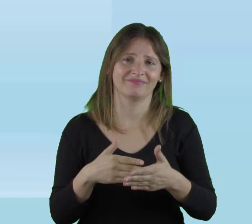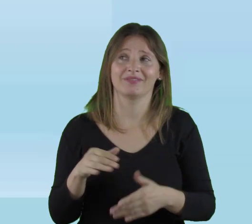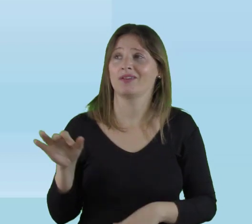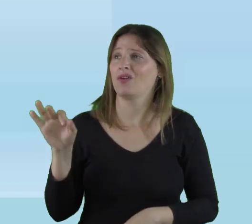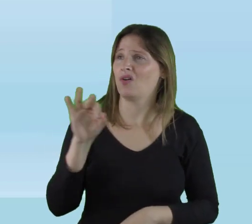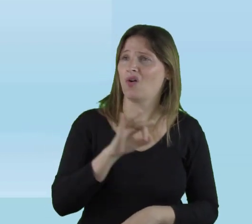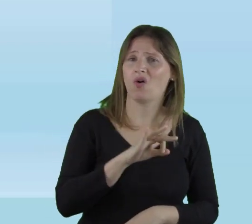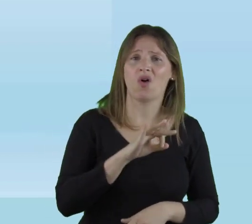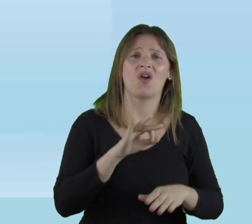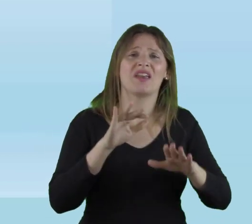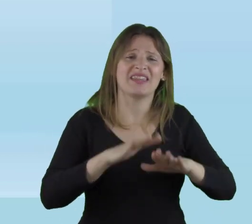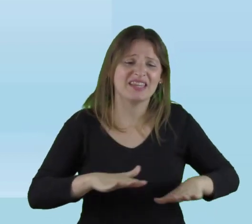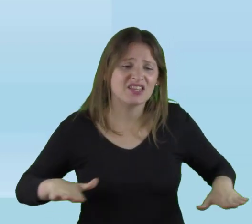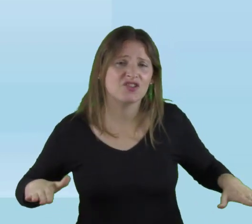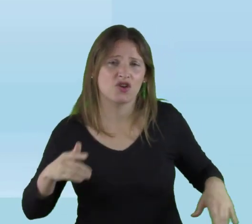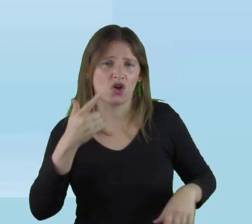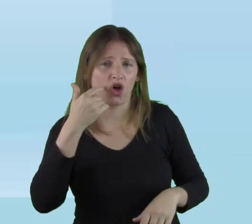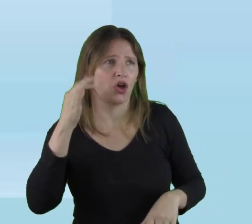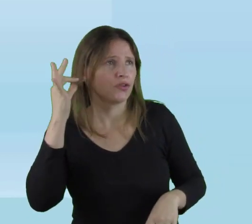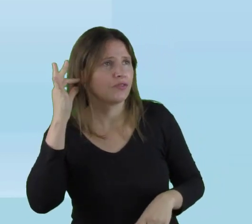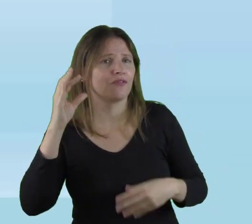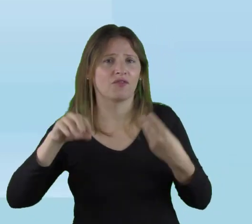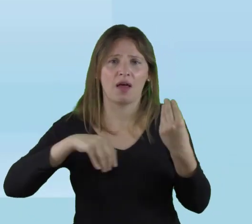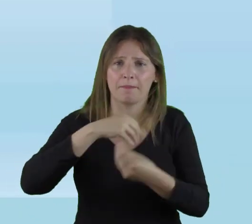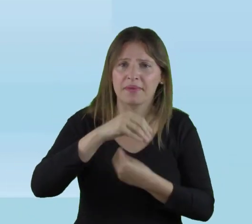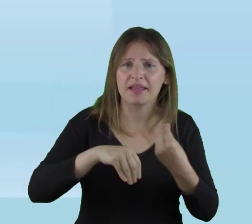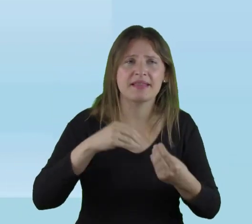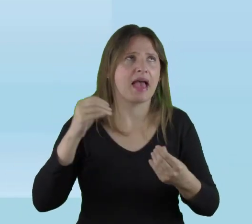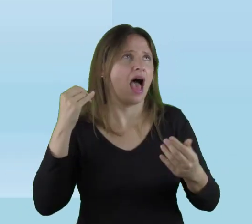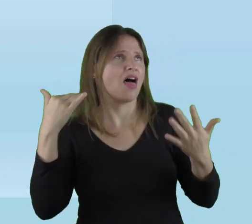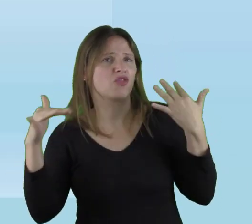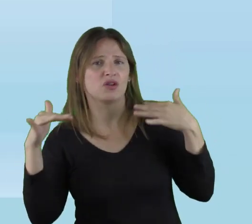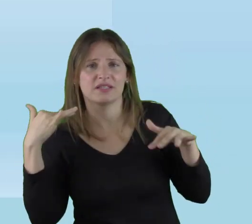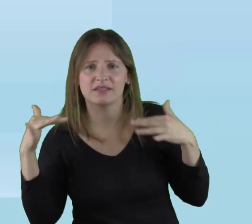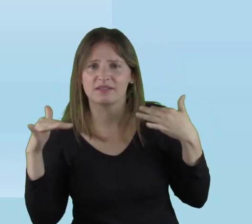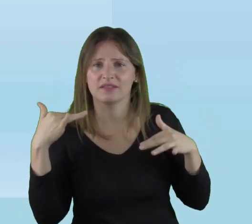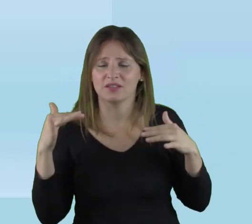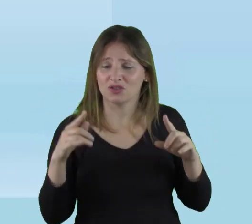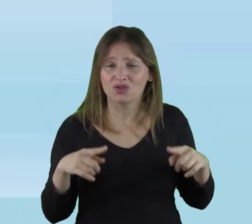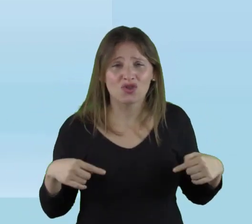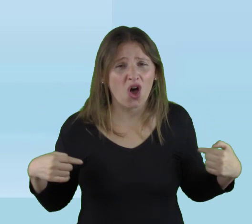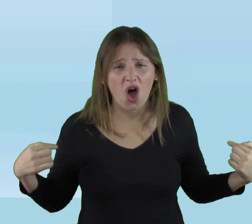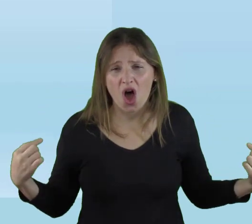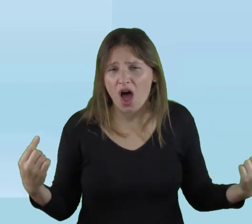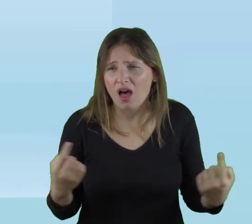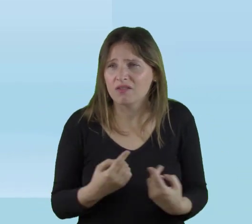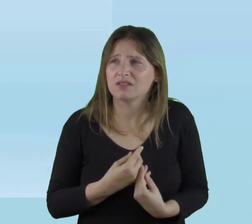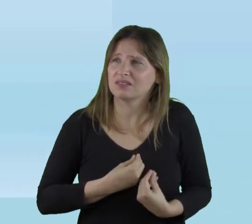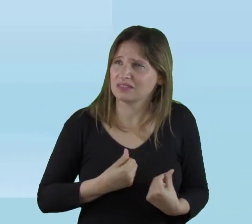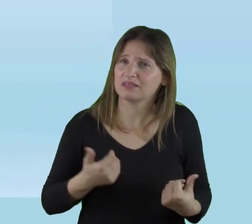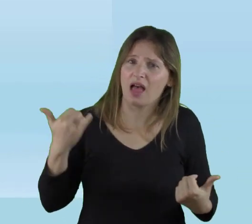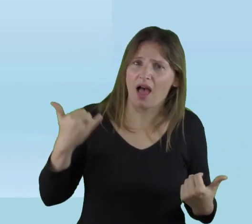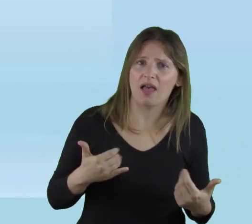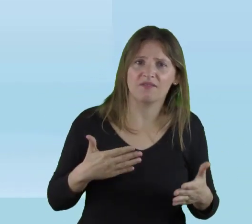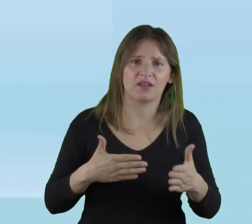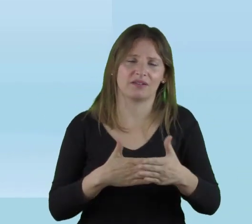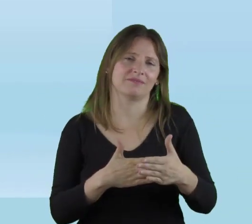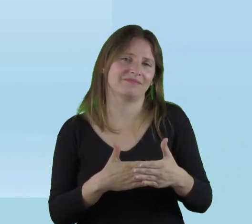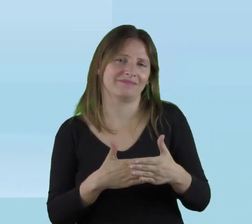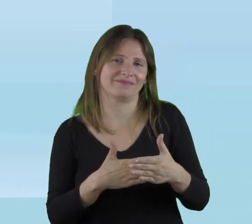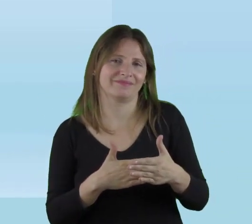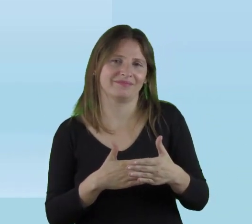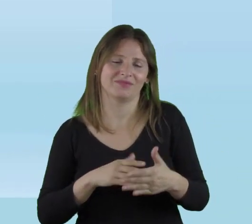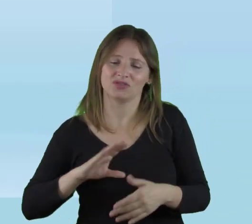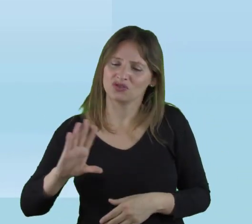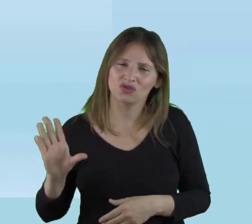Pues las experimentan las niñas y los niños, la familia, los adolescentes. Todo ello, todas